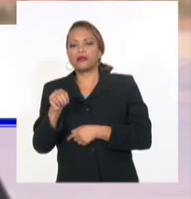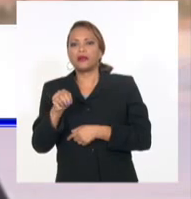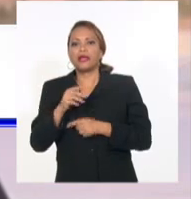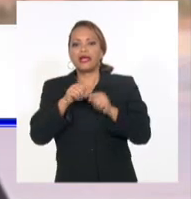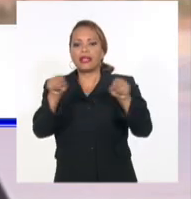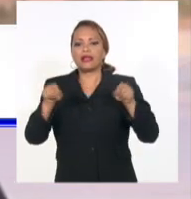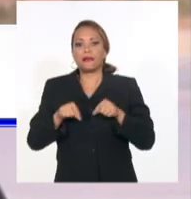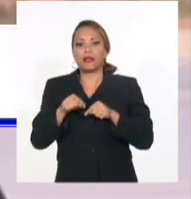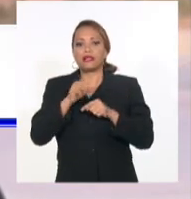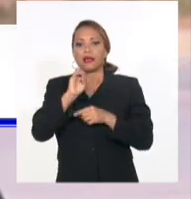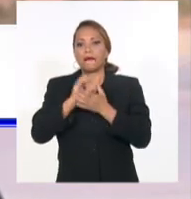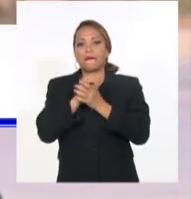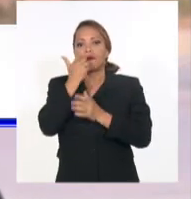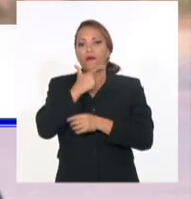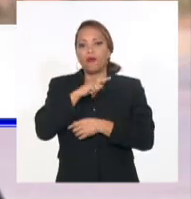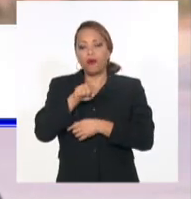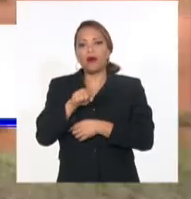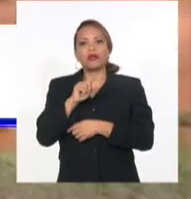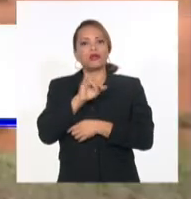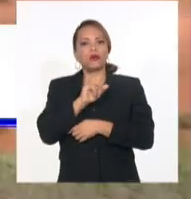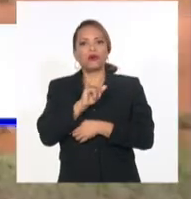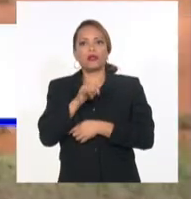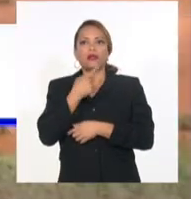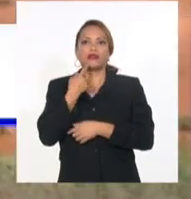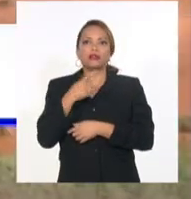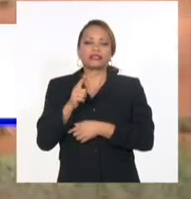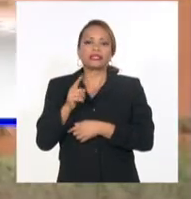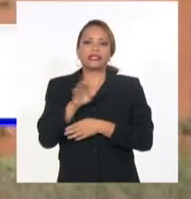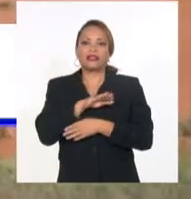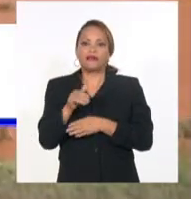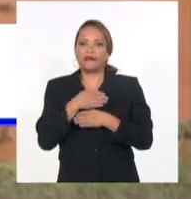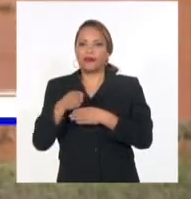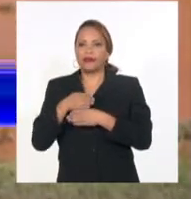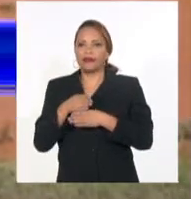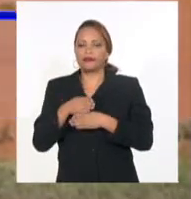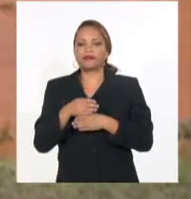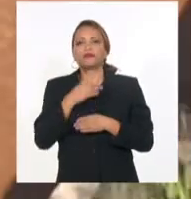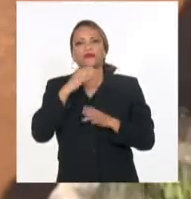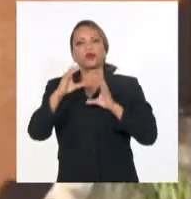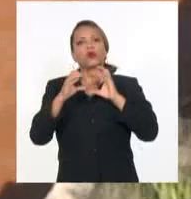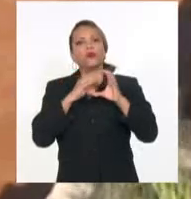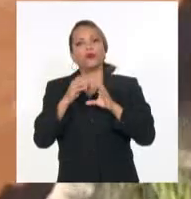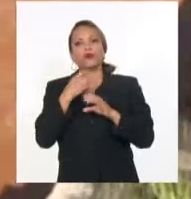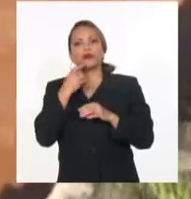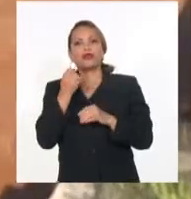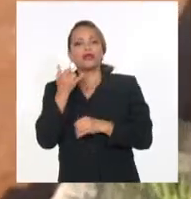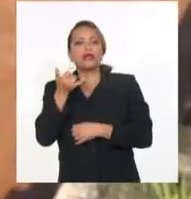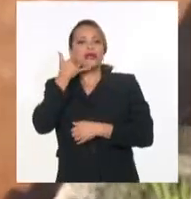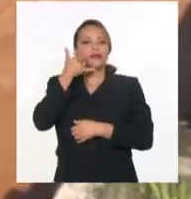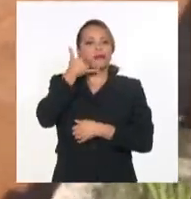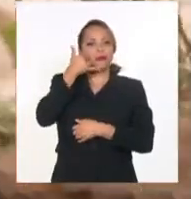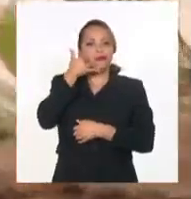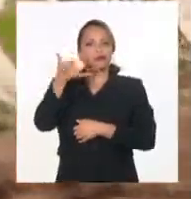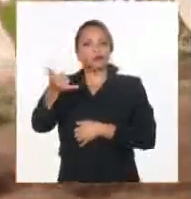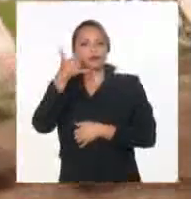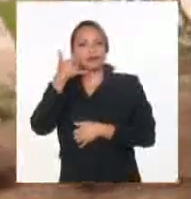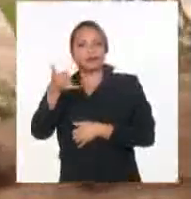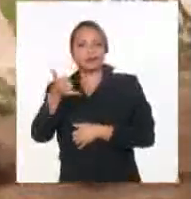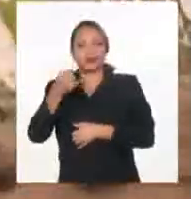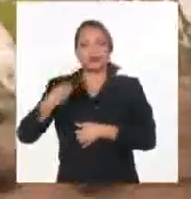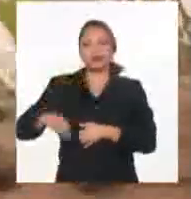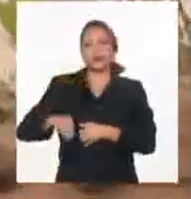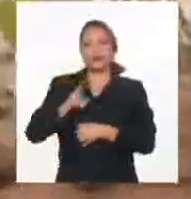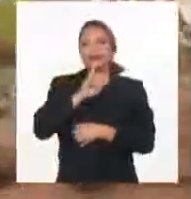milímetros y aquí en la derivadora 65 milímetros. Está la comunicación permanente entre el puesto de mando que tienen los compañeros aquí de aprovechamiento hidráulico